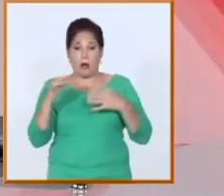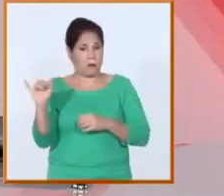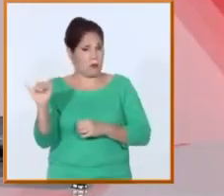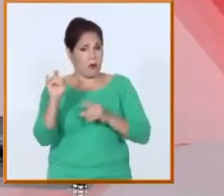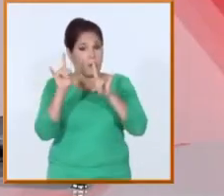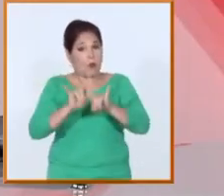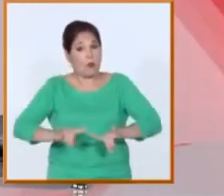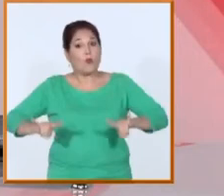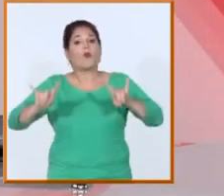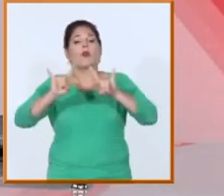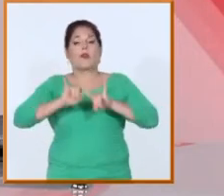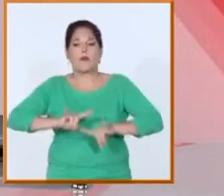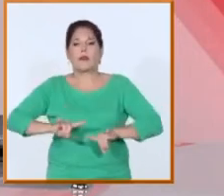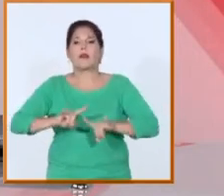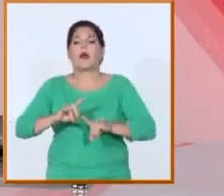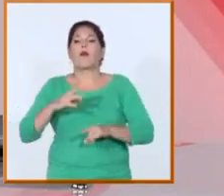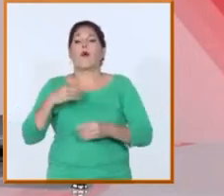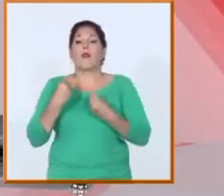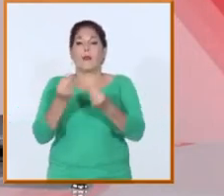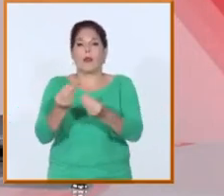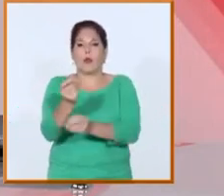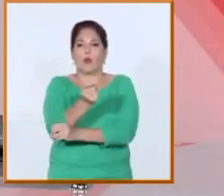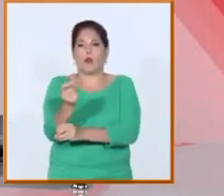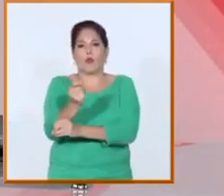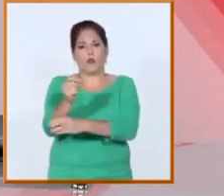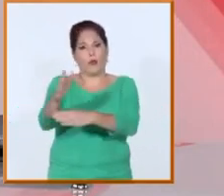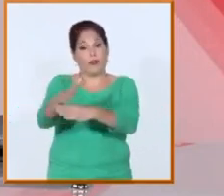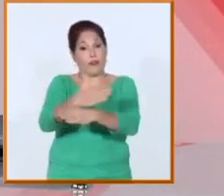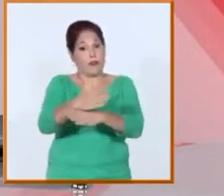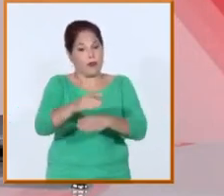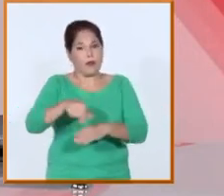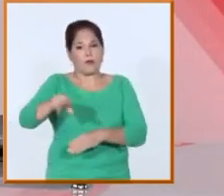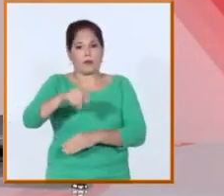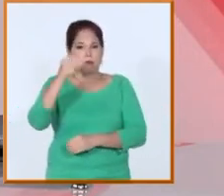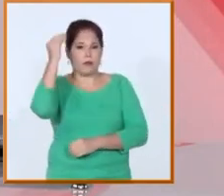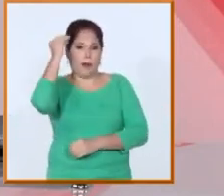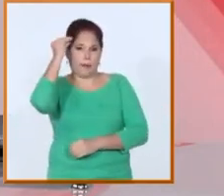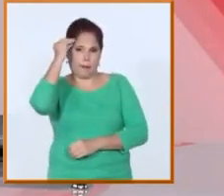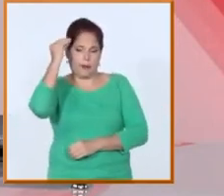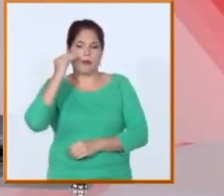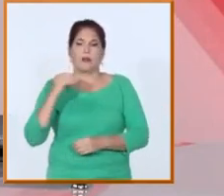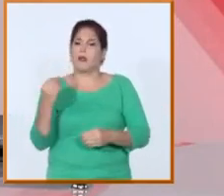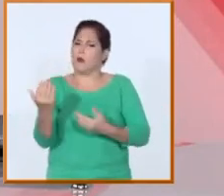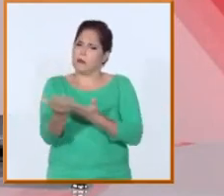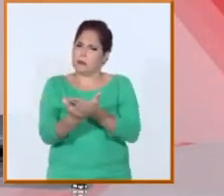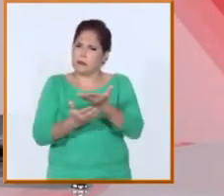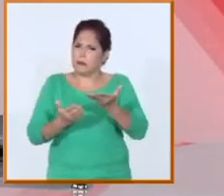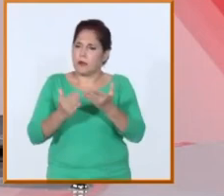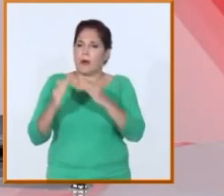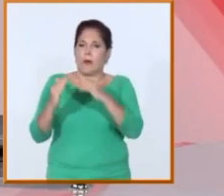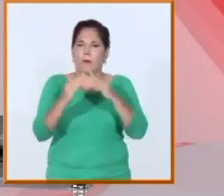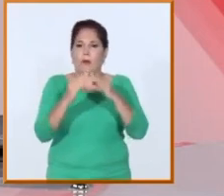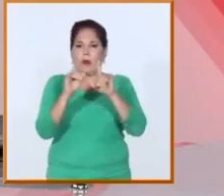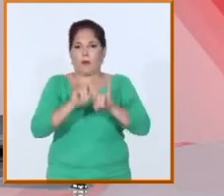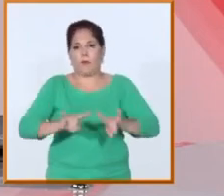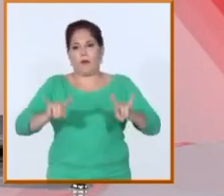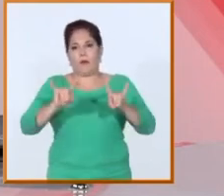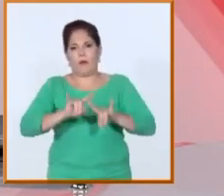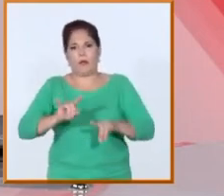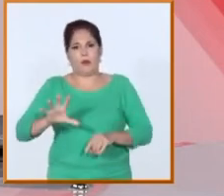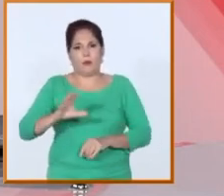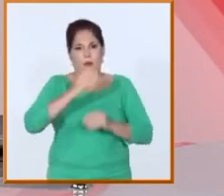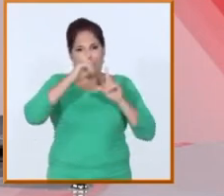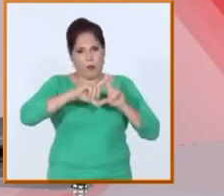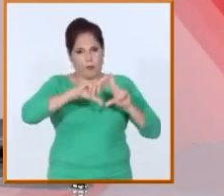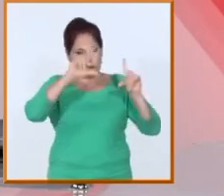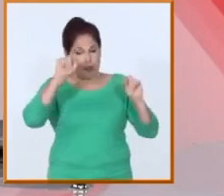universidades cubanas estuvieron brindando posibilidades conocimientos intercambios para la comunidad universitaria del país yo